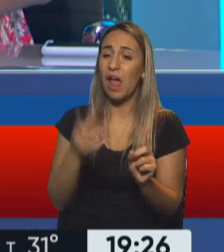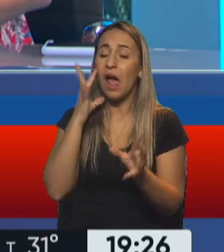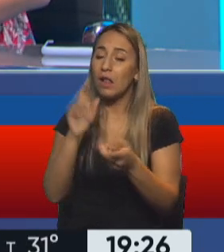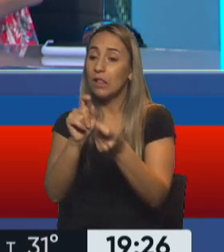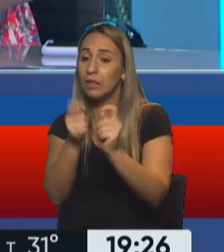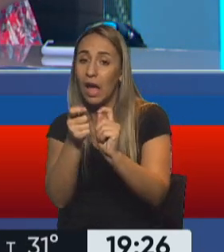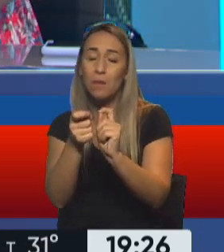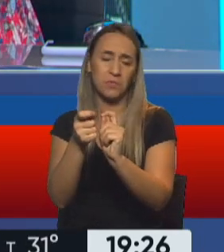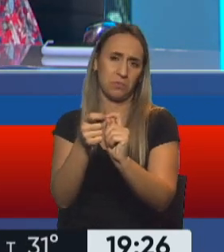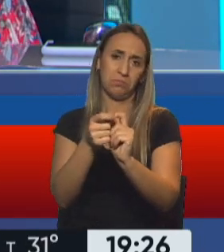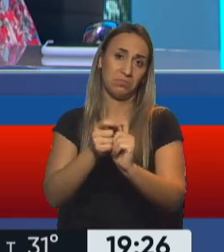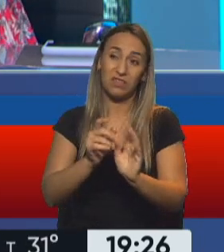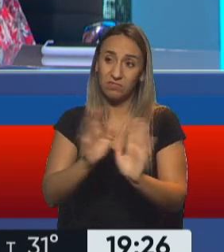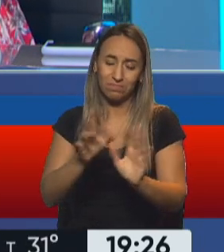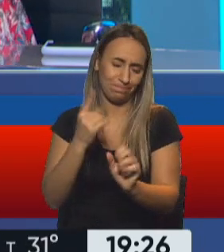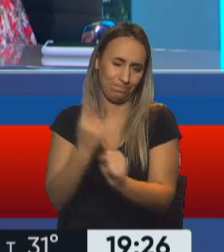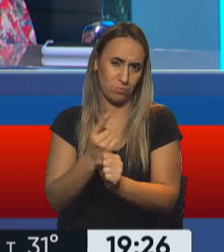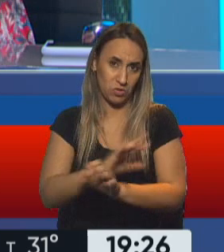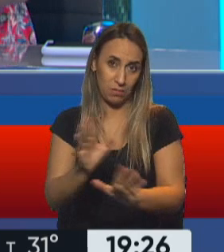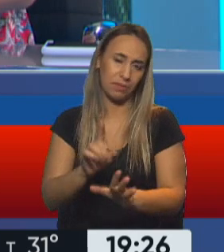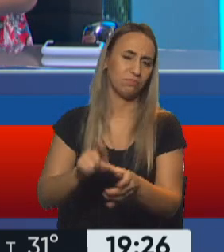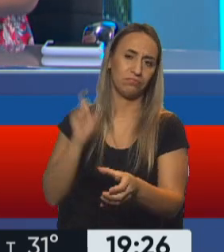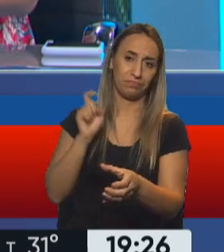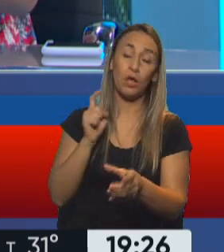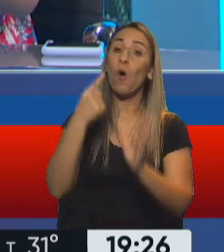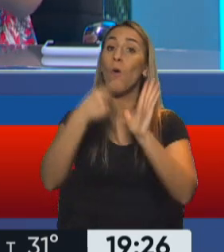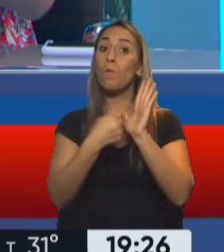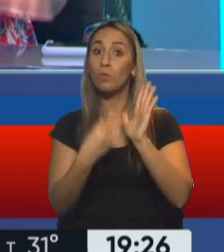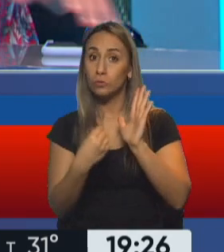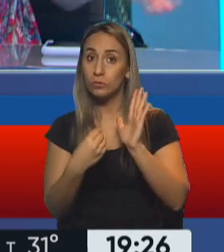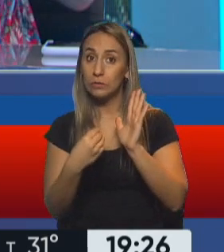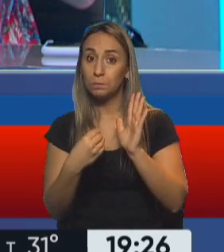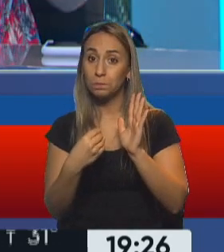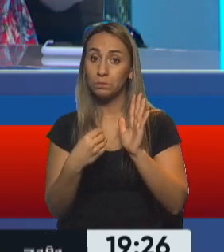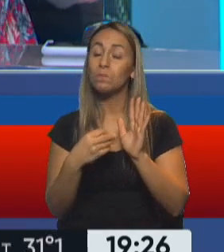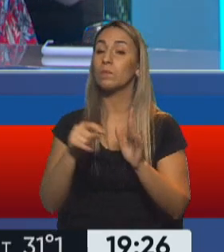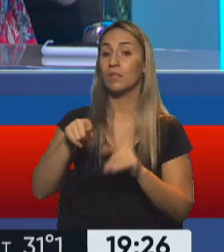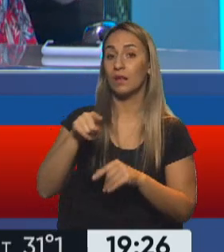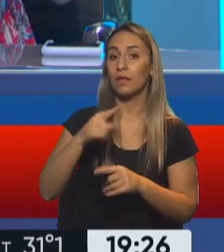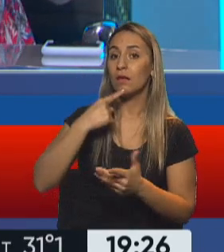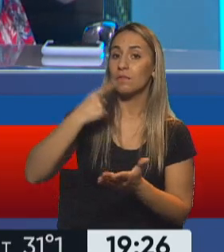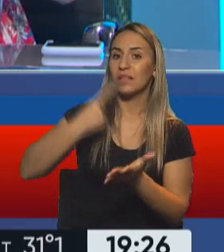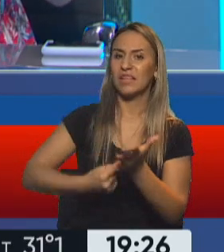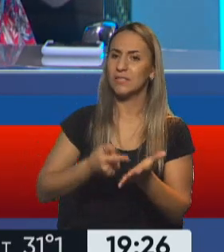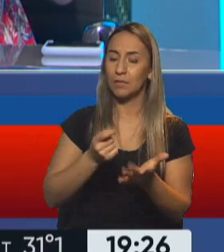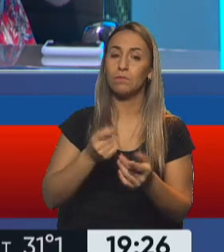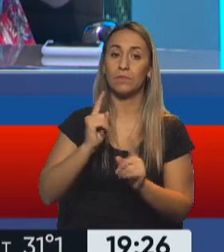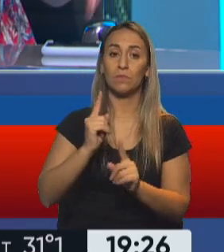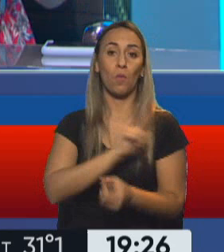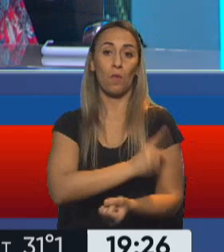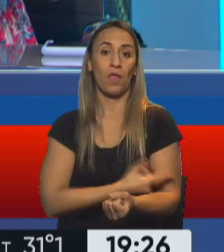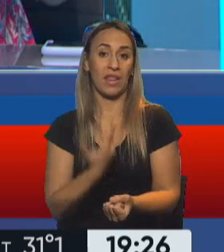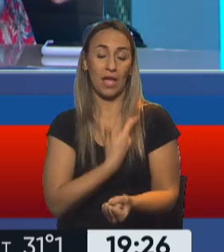cambio dentro de este organismo multilateral. Un dato a tener en cuenta es que esto fue decidido no solamente por el Poder